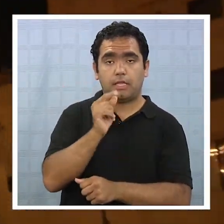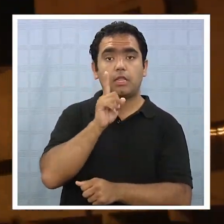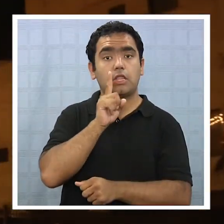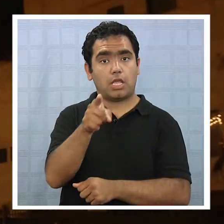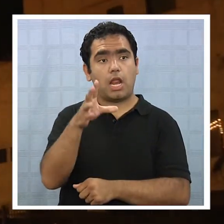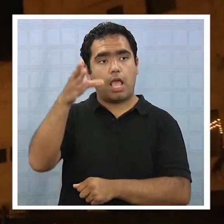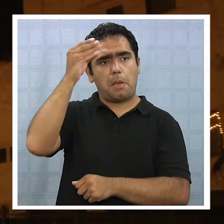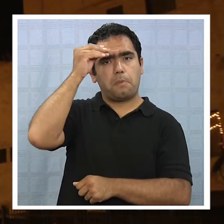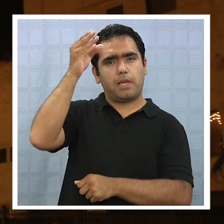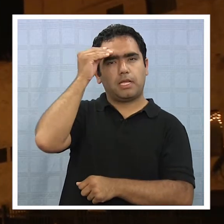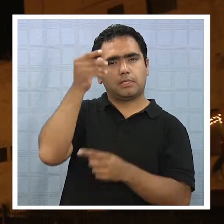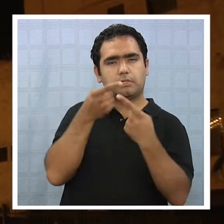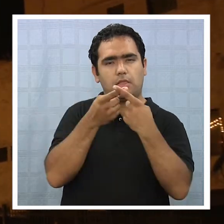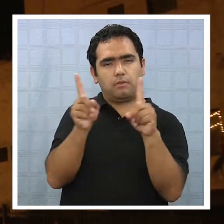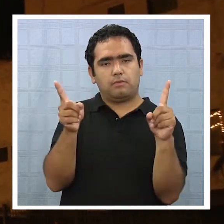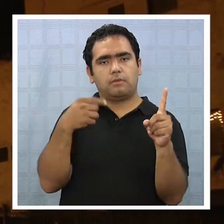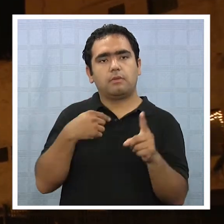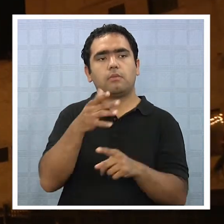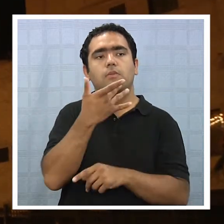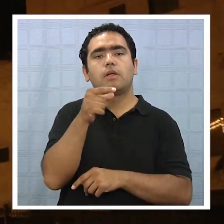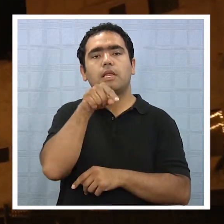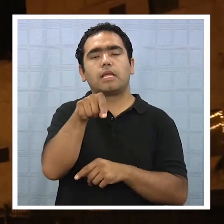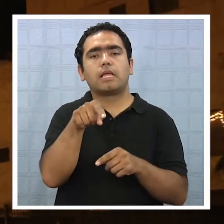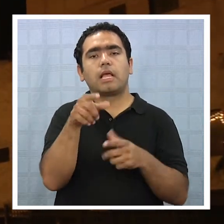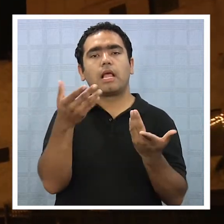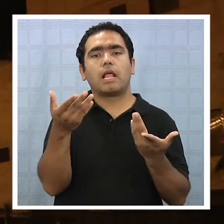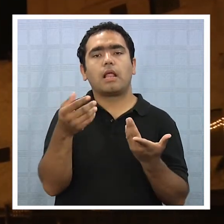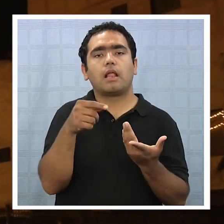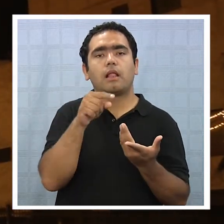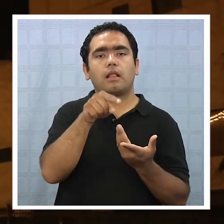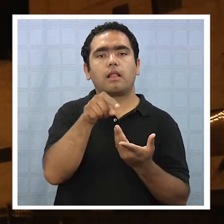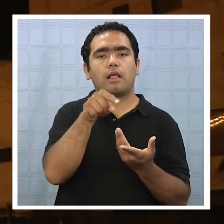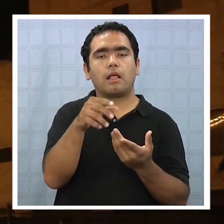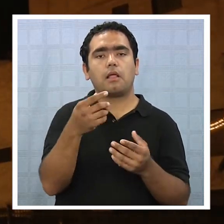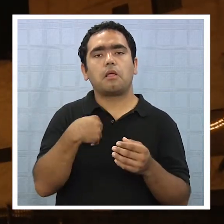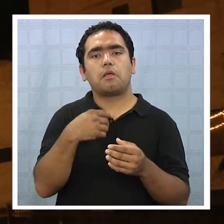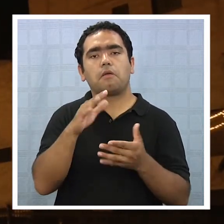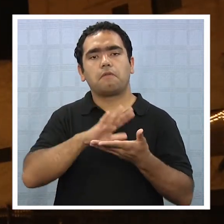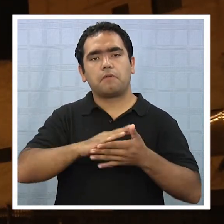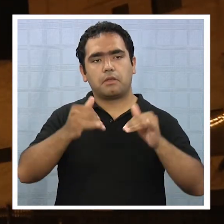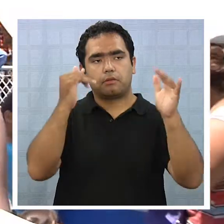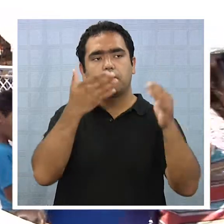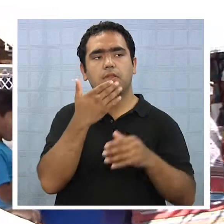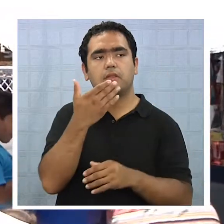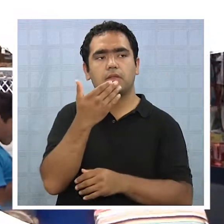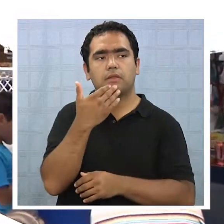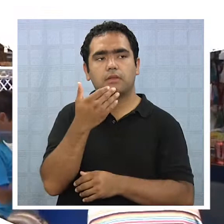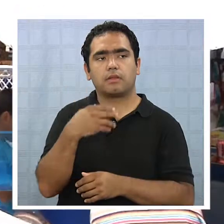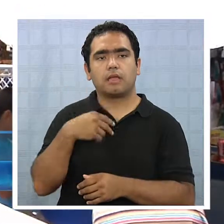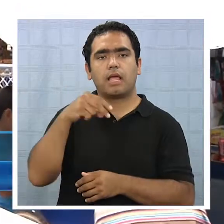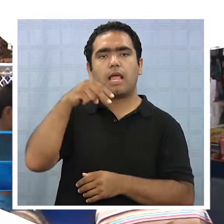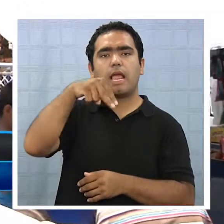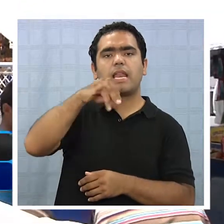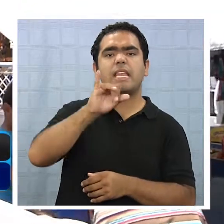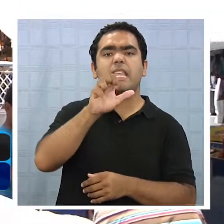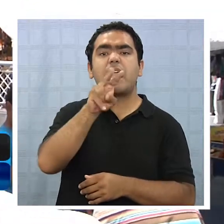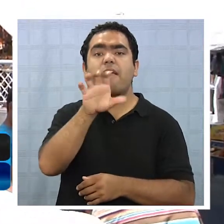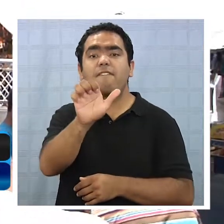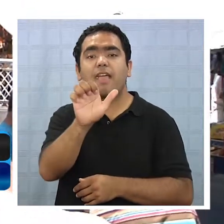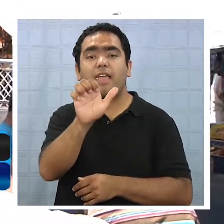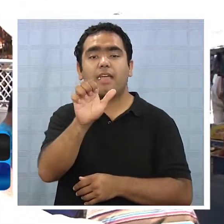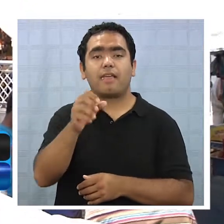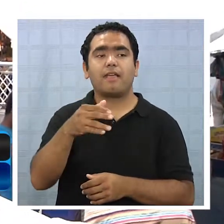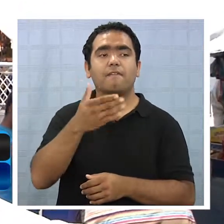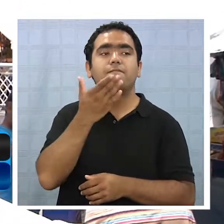experiencia distinta luego de pasar estas festividades en Bélgica. Celebramos con nieve, mucha nieve, mucho frío, pero